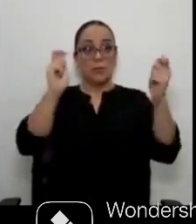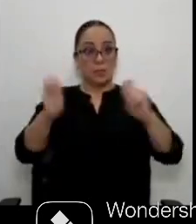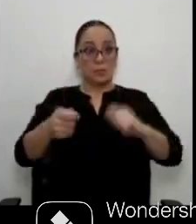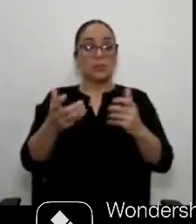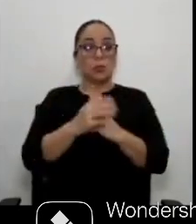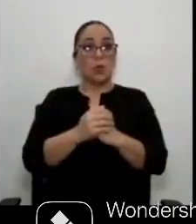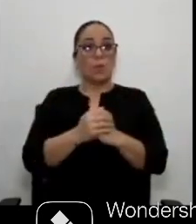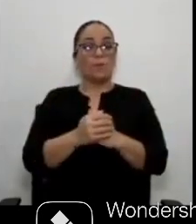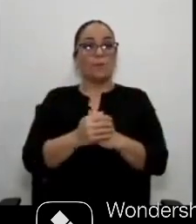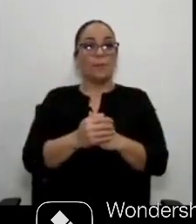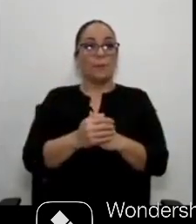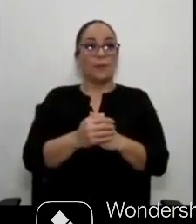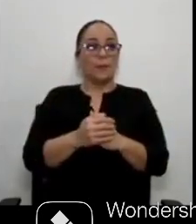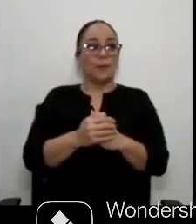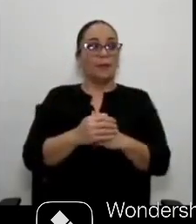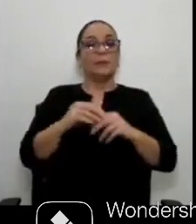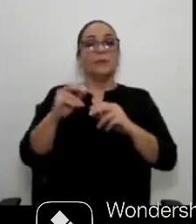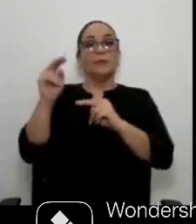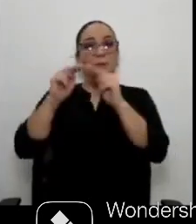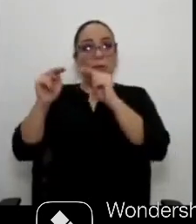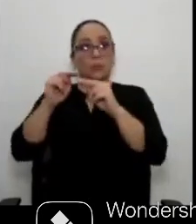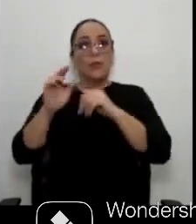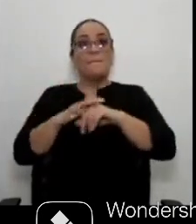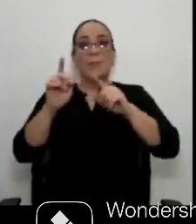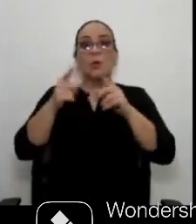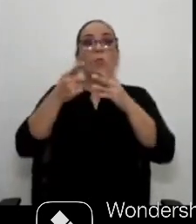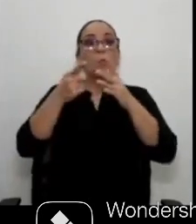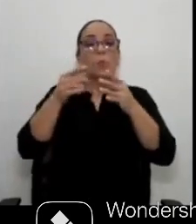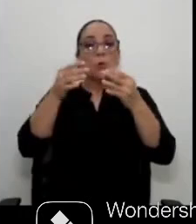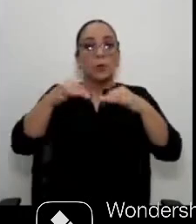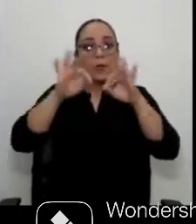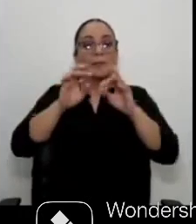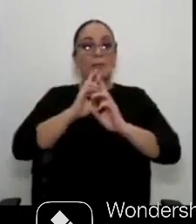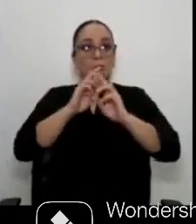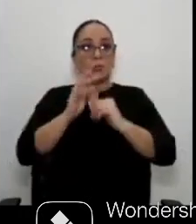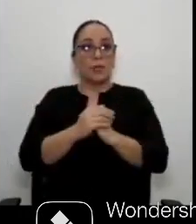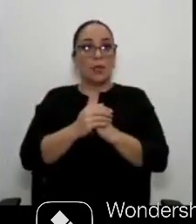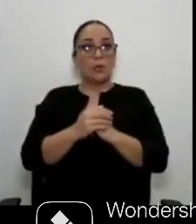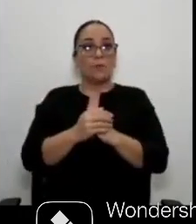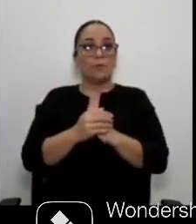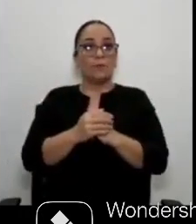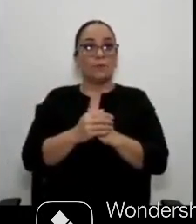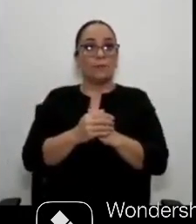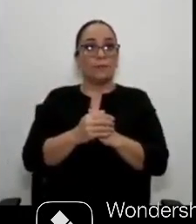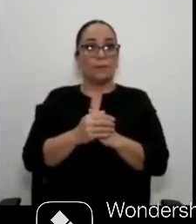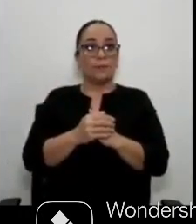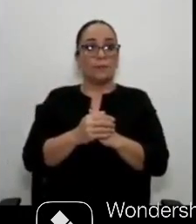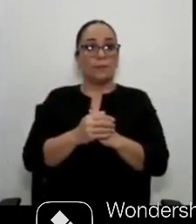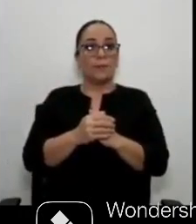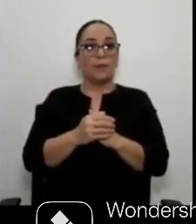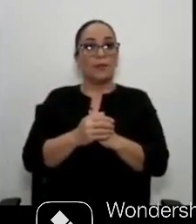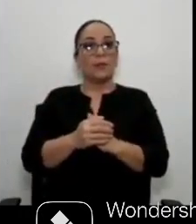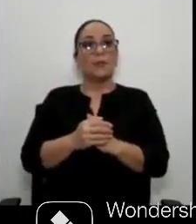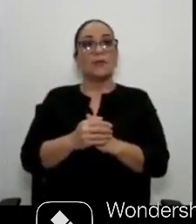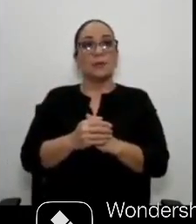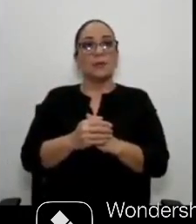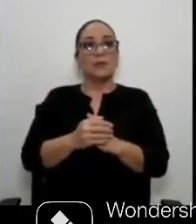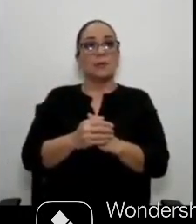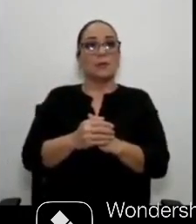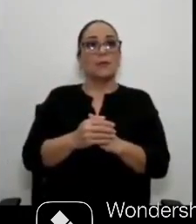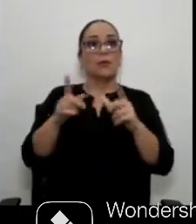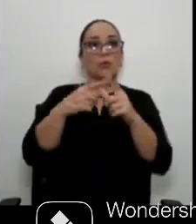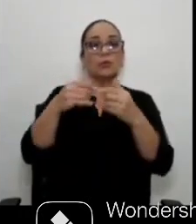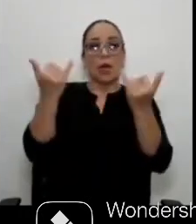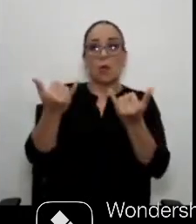partiendo del reconocimiento del resultado que inequívocamente, irrefutablemente, le dio la victoria como nuevo presidente